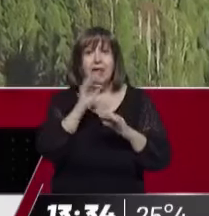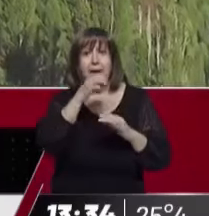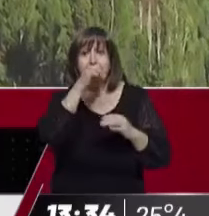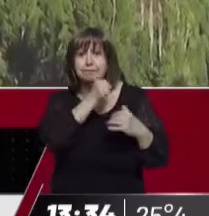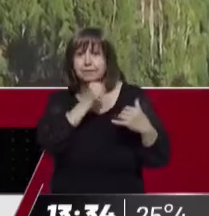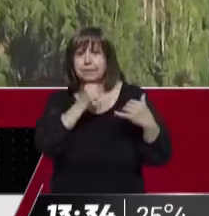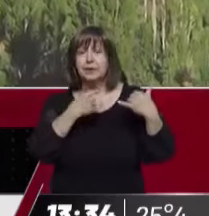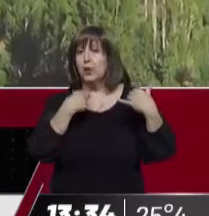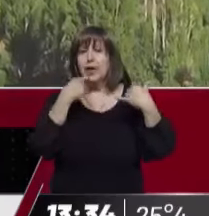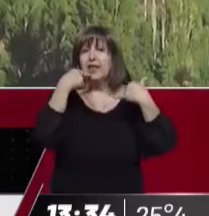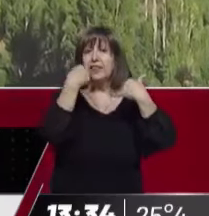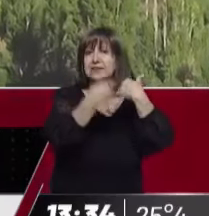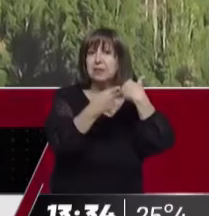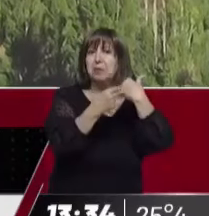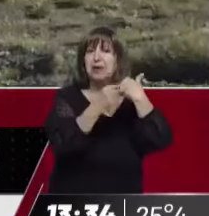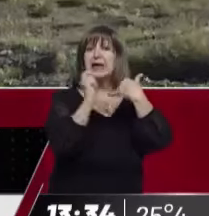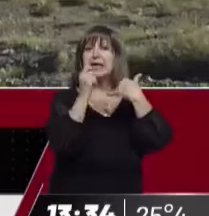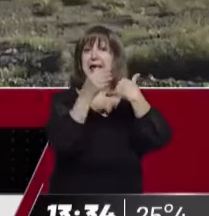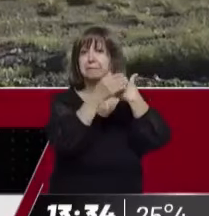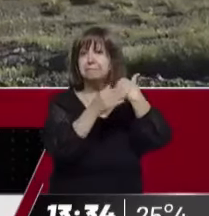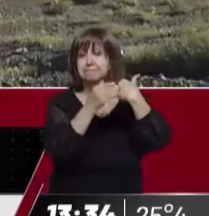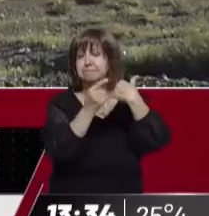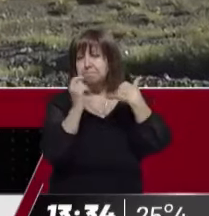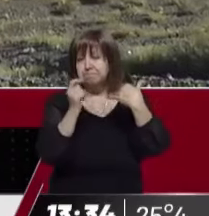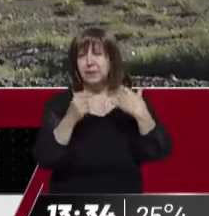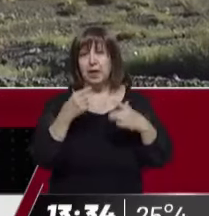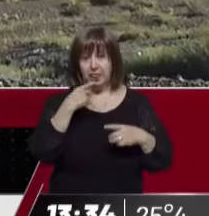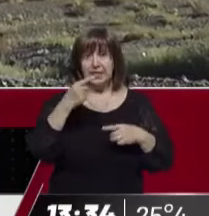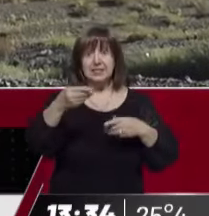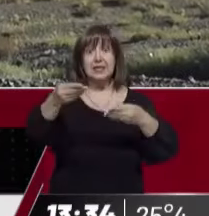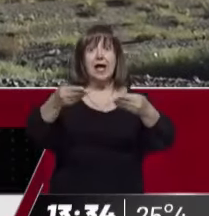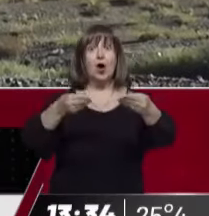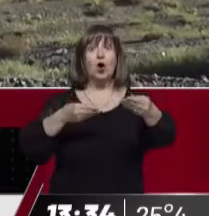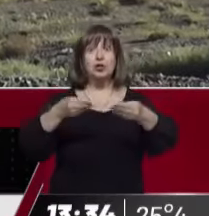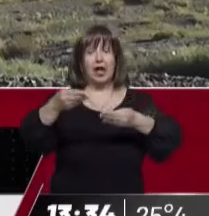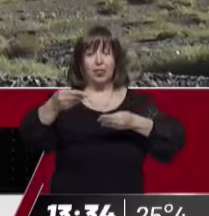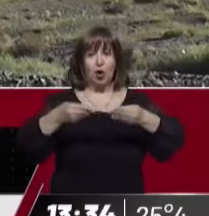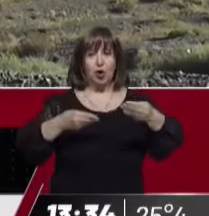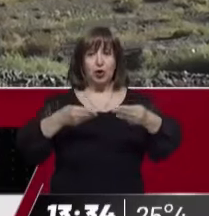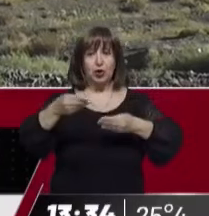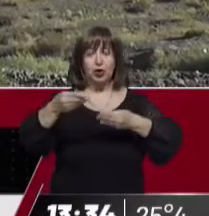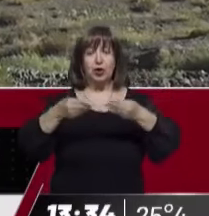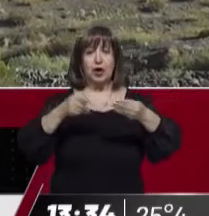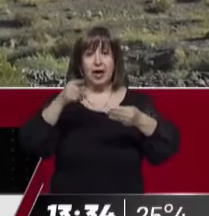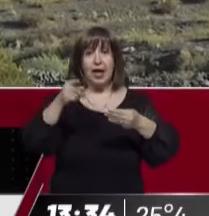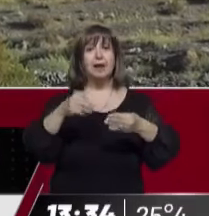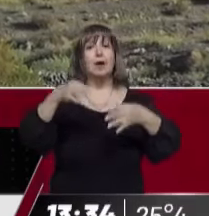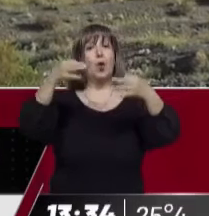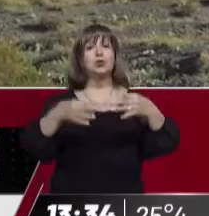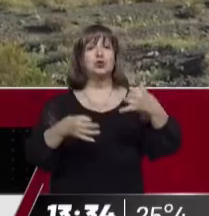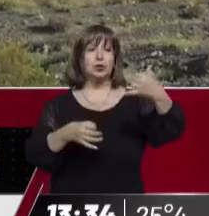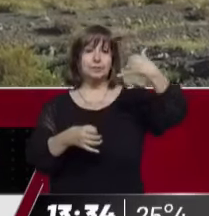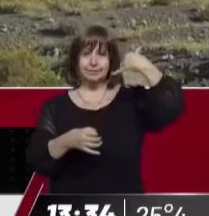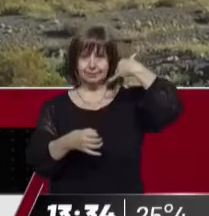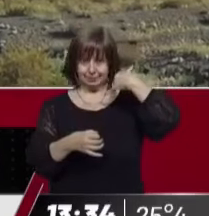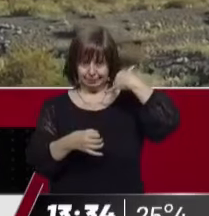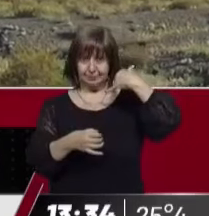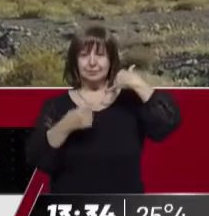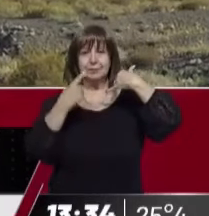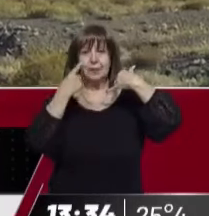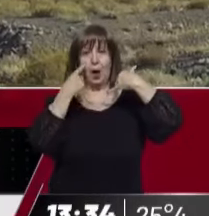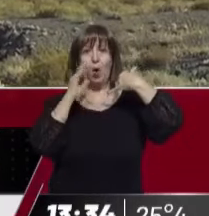Daniel Fernández, un contador del Valle de Uspallata, que con mucho criterio dijo que hay que